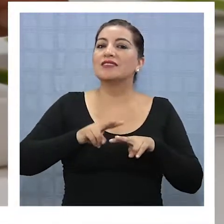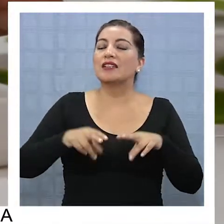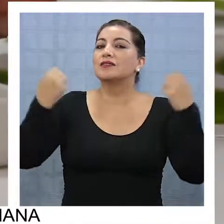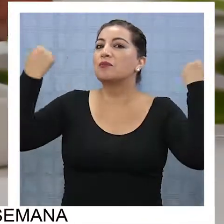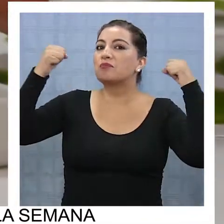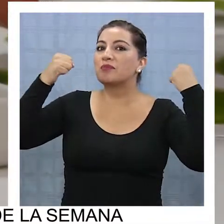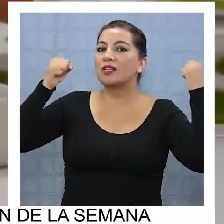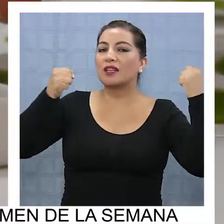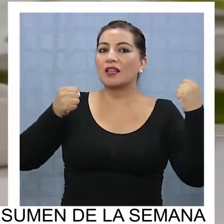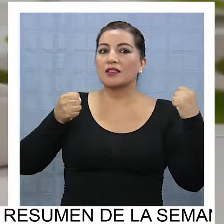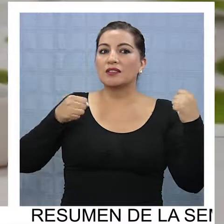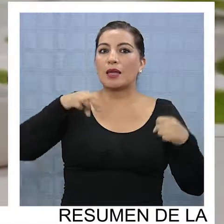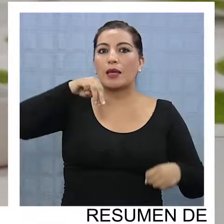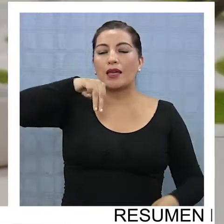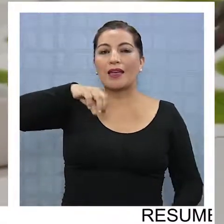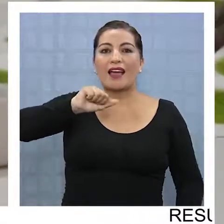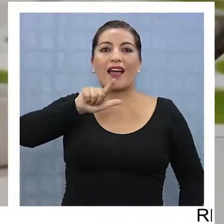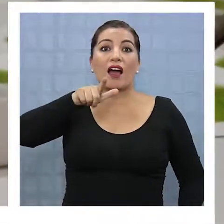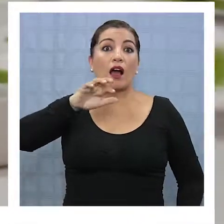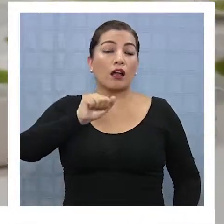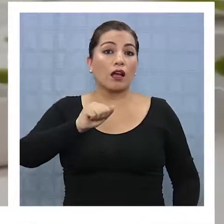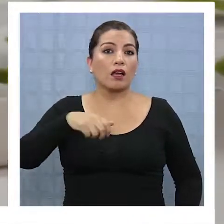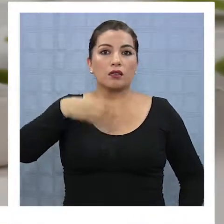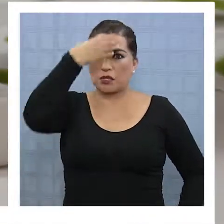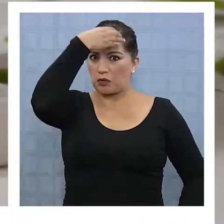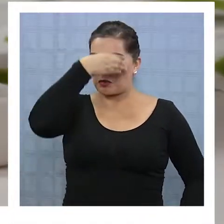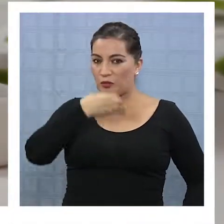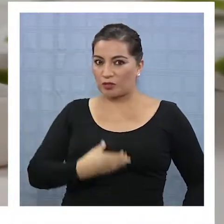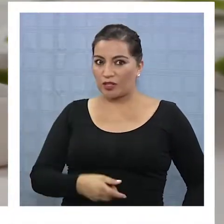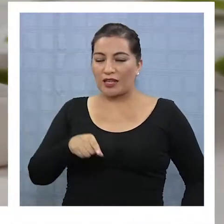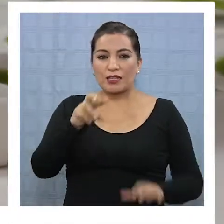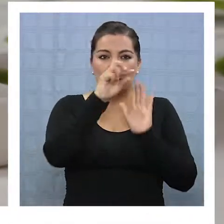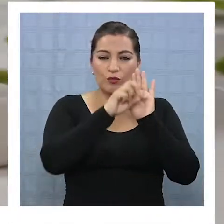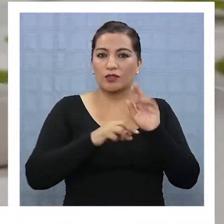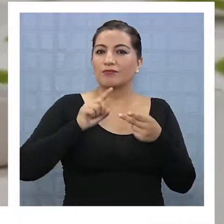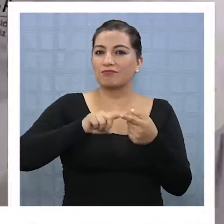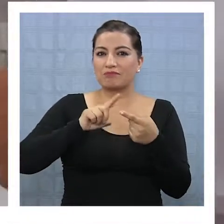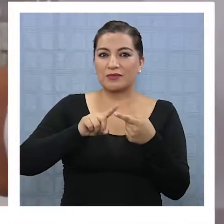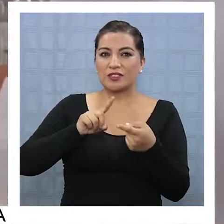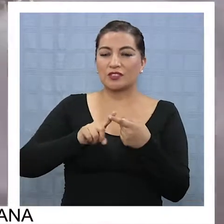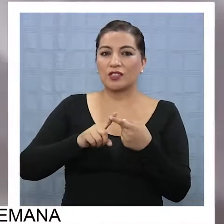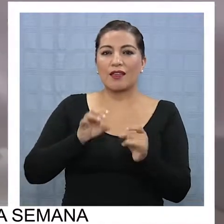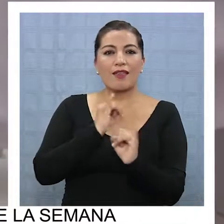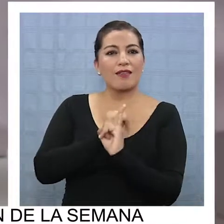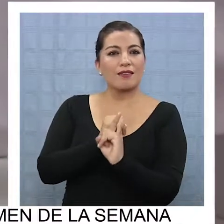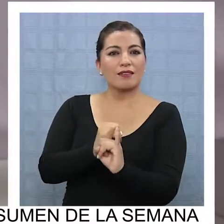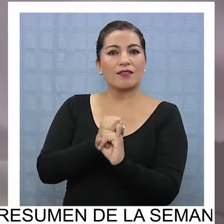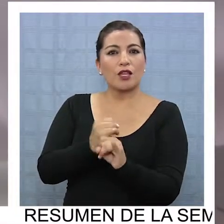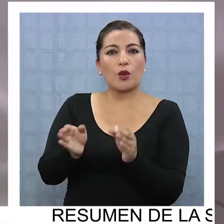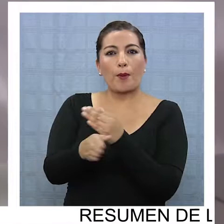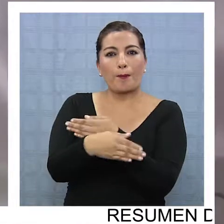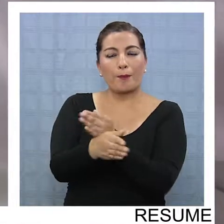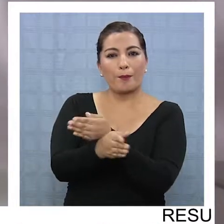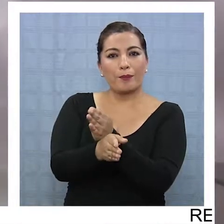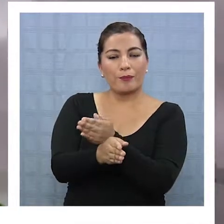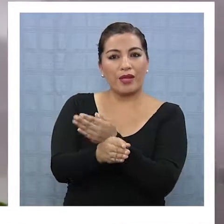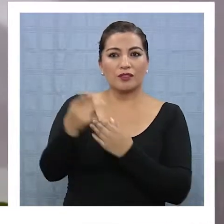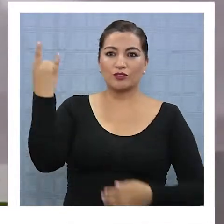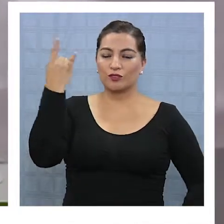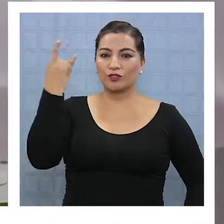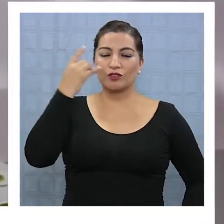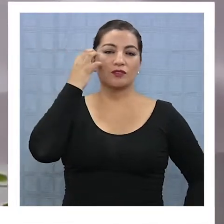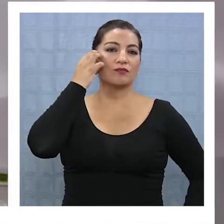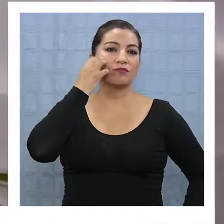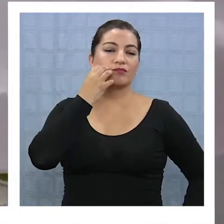ensayos con productos de microalgas en humanos. En este proyecto están participando también ingenieros en pesca de la UNAP y docentes